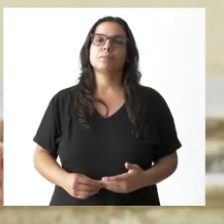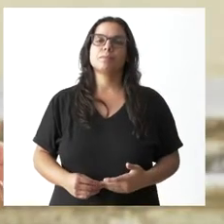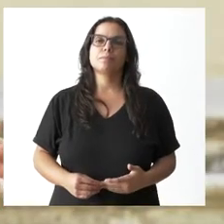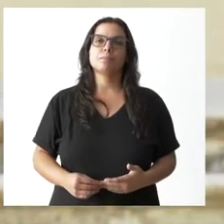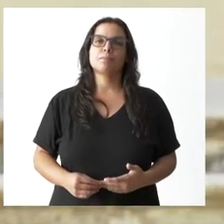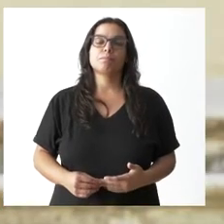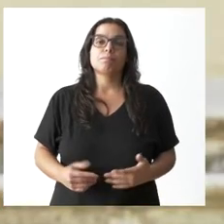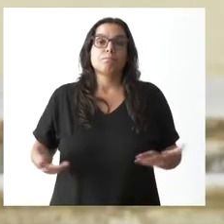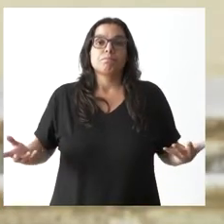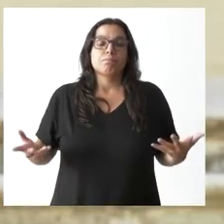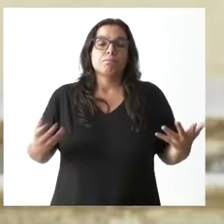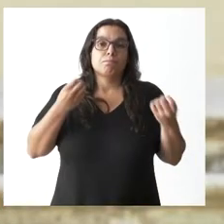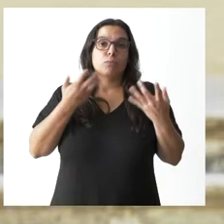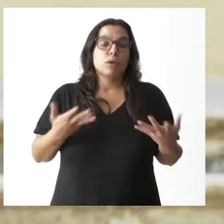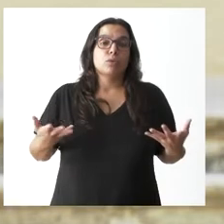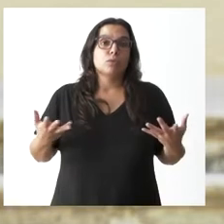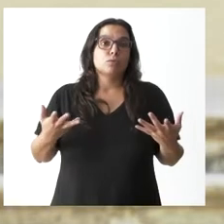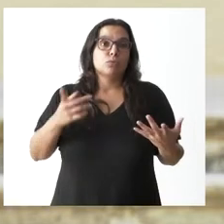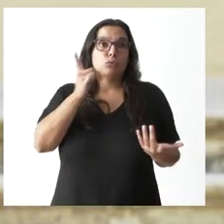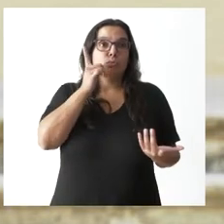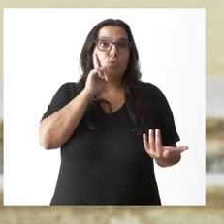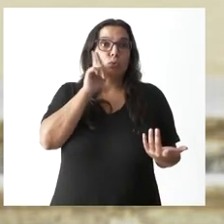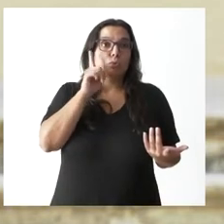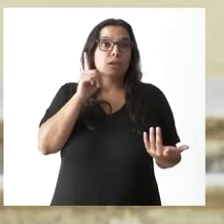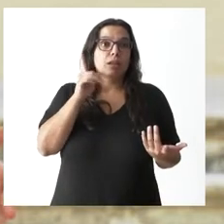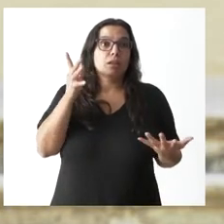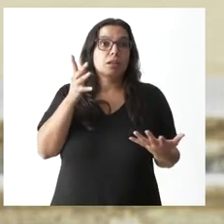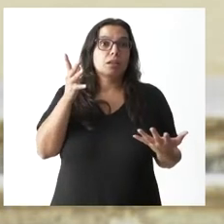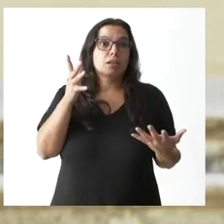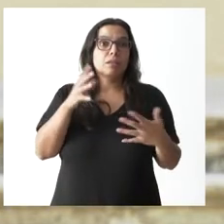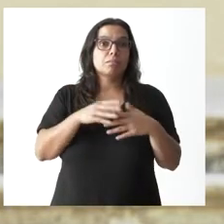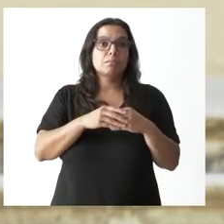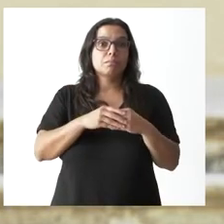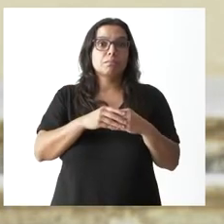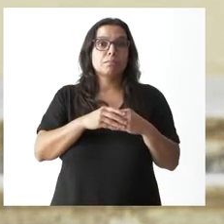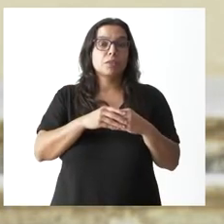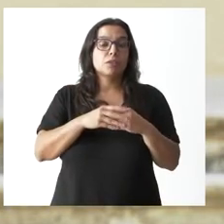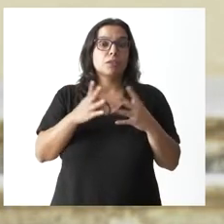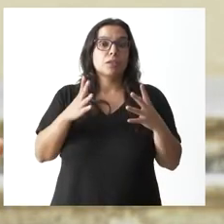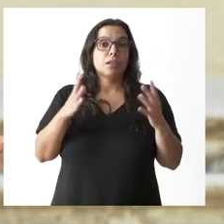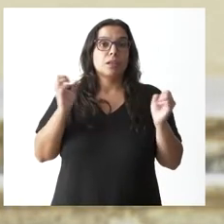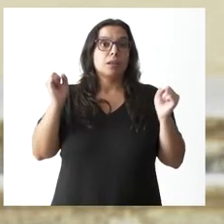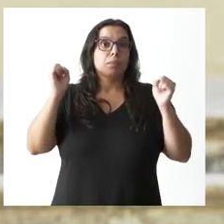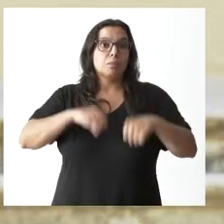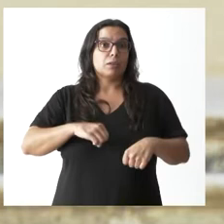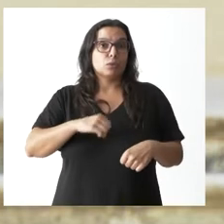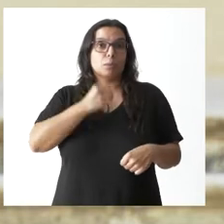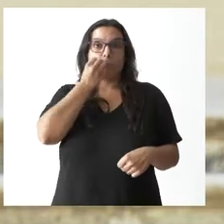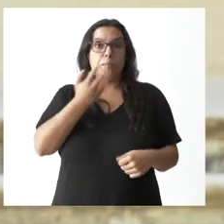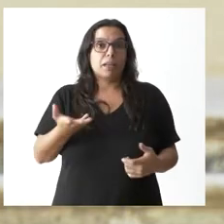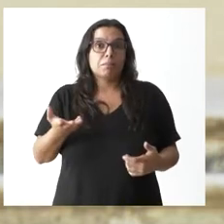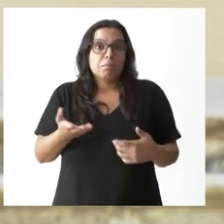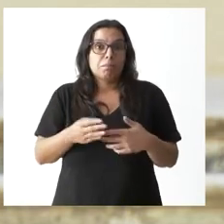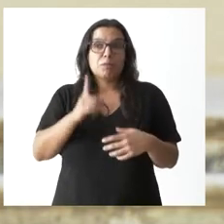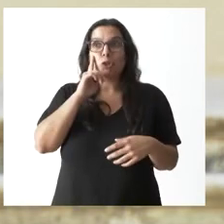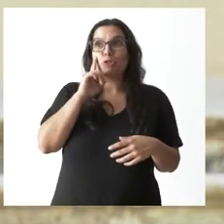Bueno, no sé cuál es el pacto de salud, es bueno. No sé si